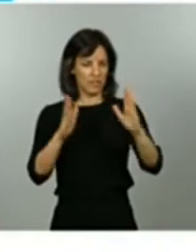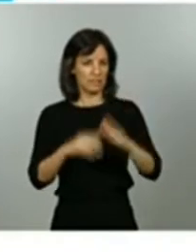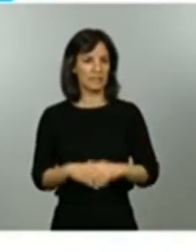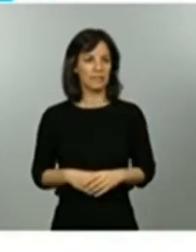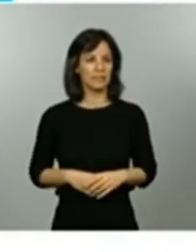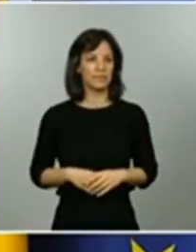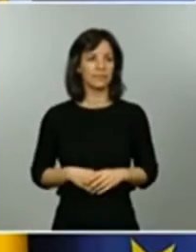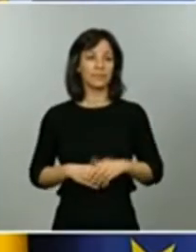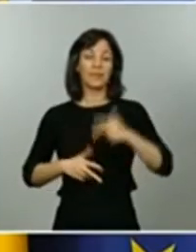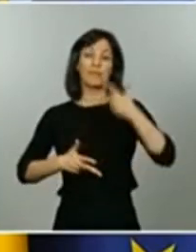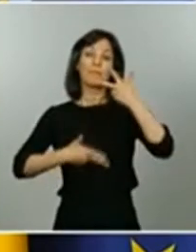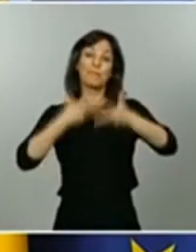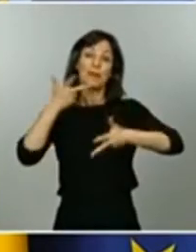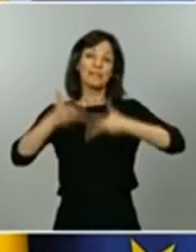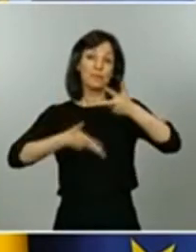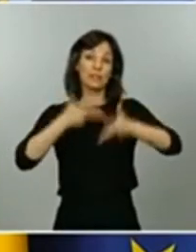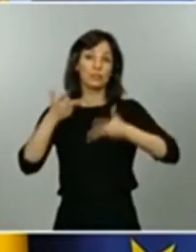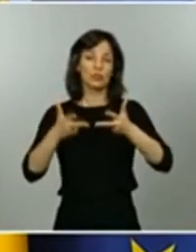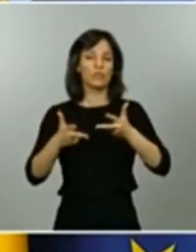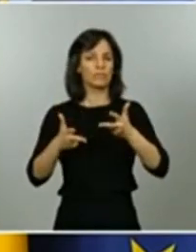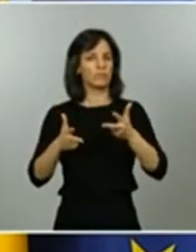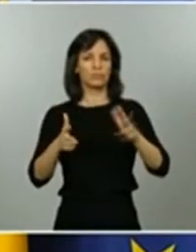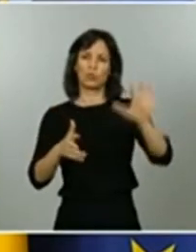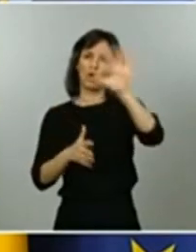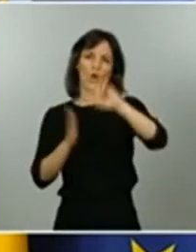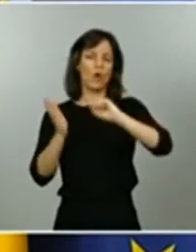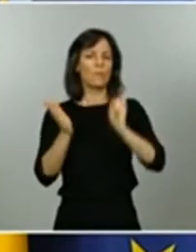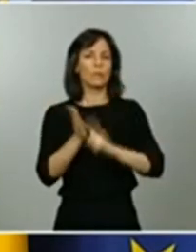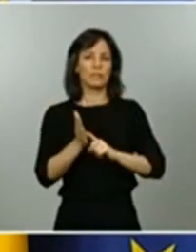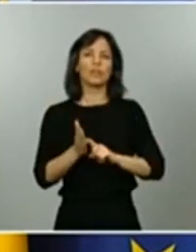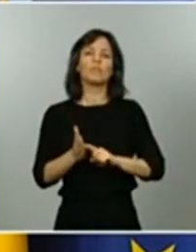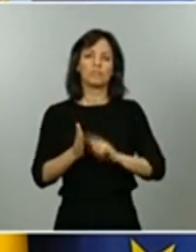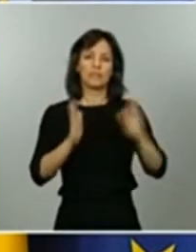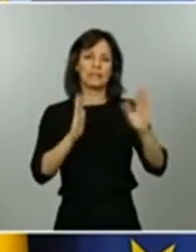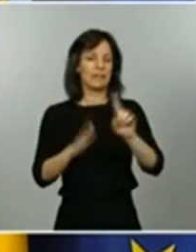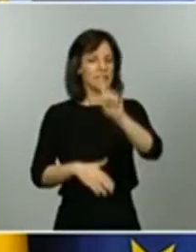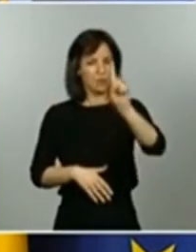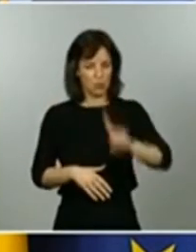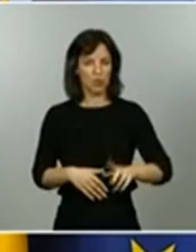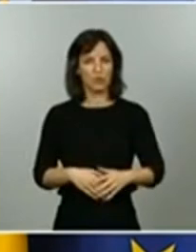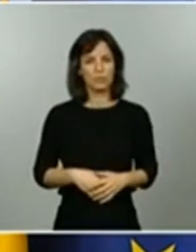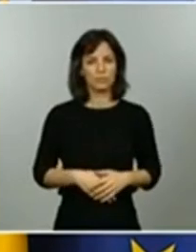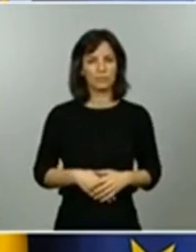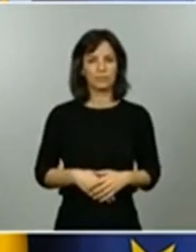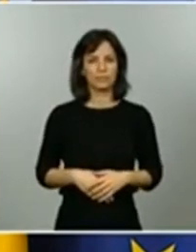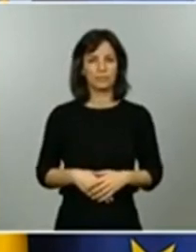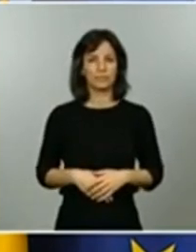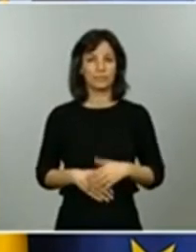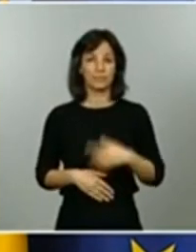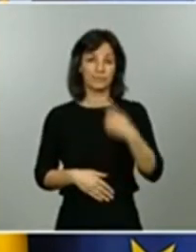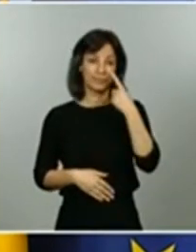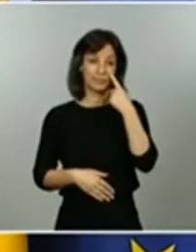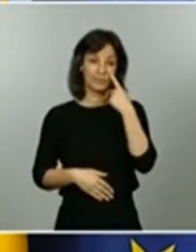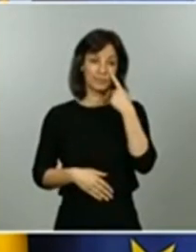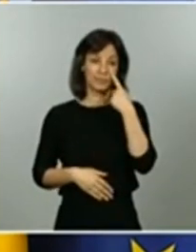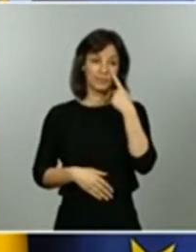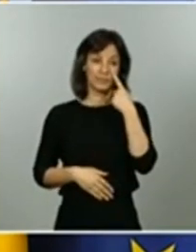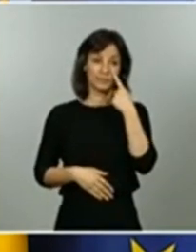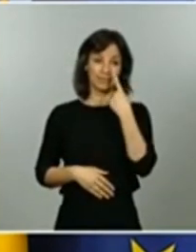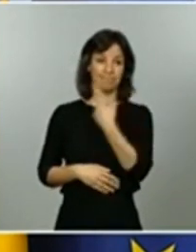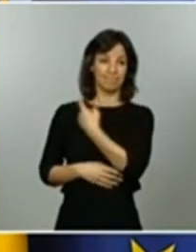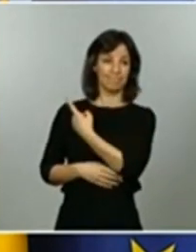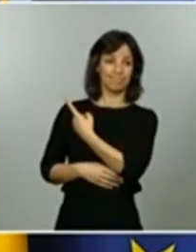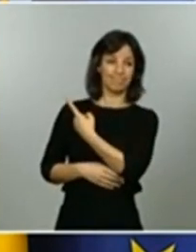Vasco todo el territorio se ha propuesto para transitar también a la fase 1 pueden ver en el mapa que se plantea ahí en